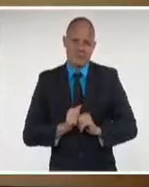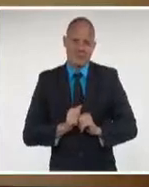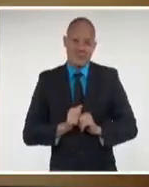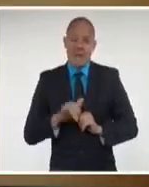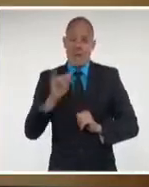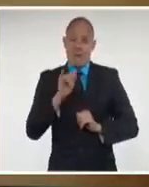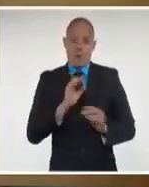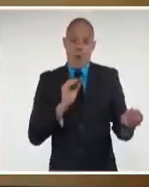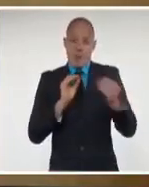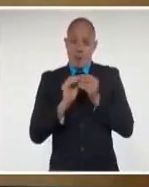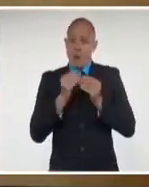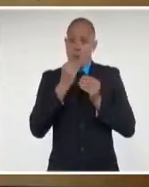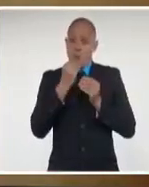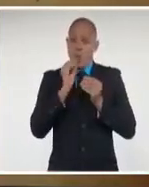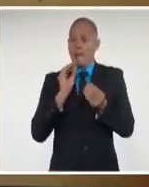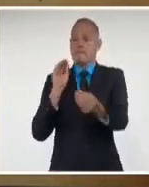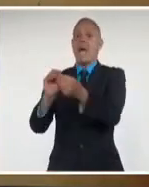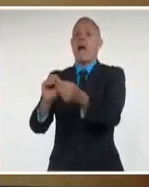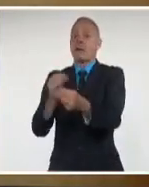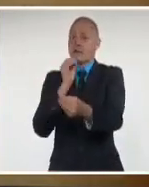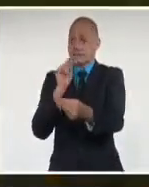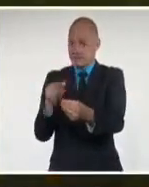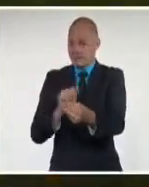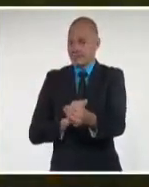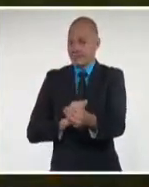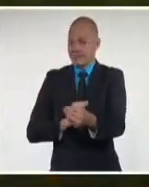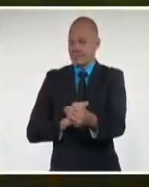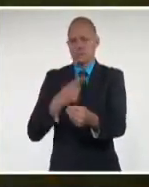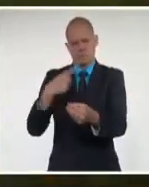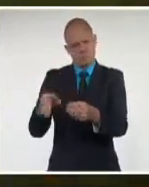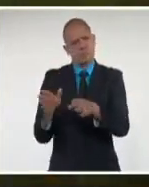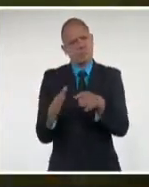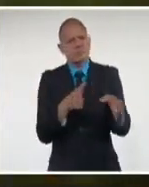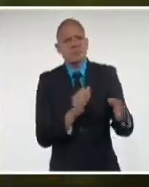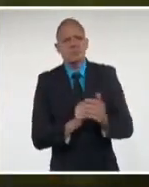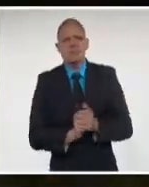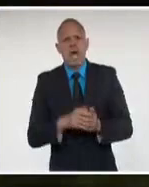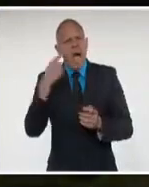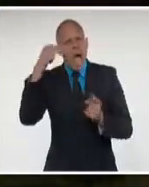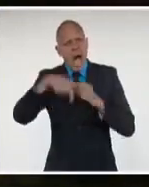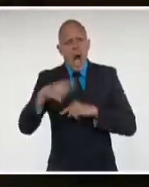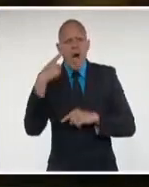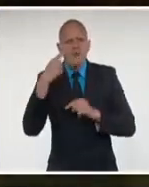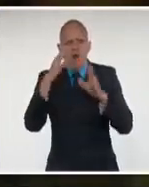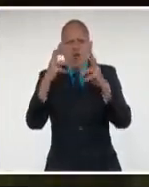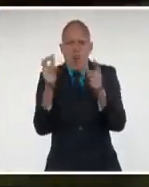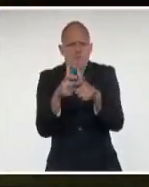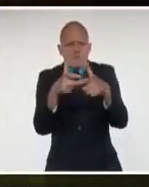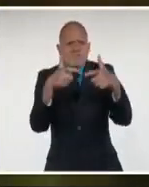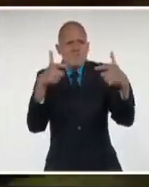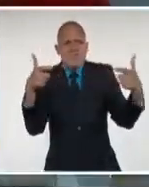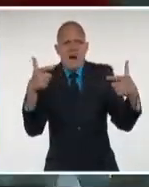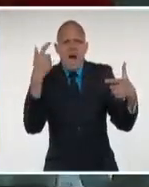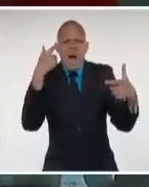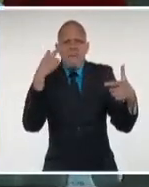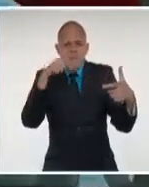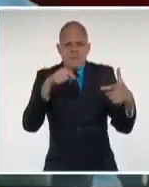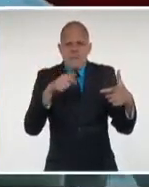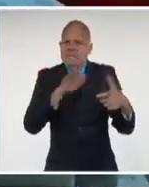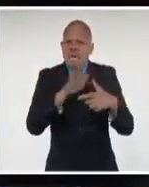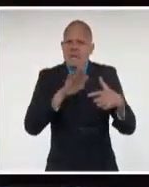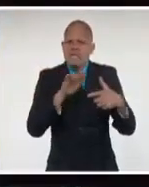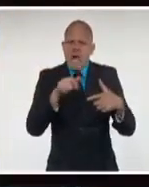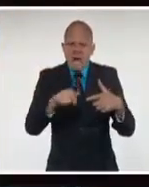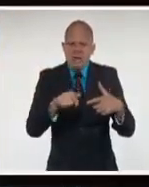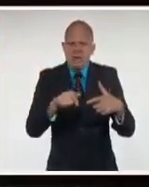del inicio de la intervención sanitaria, sino que es anterior a esta. Y vale señalar que la vacunación va más adelantada en unos